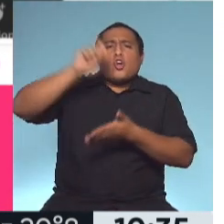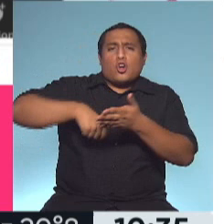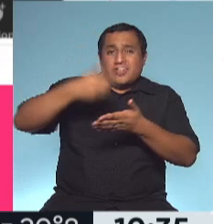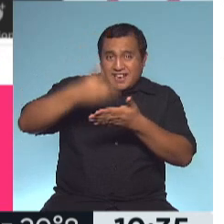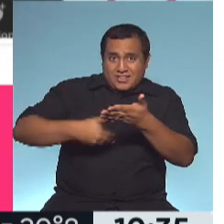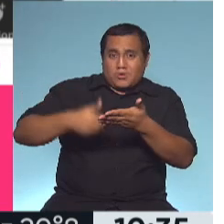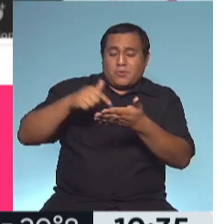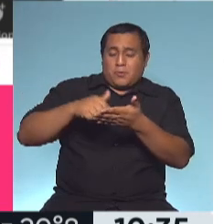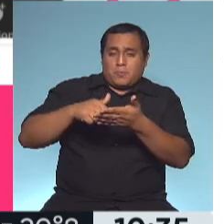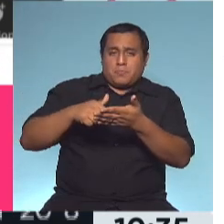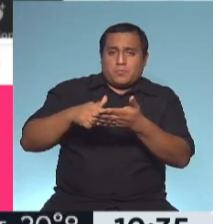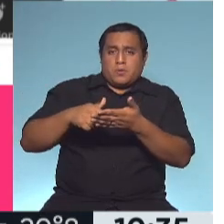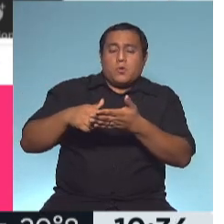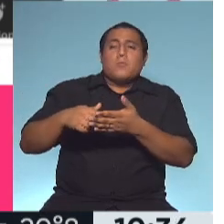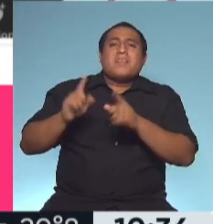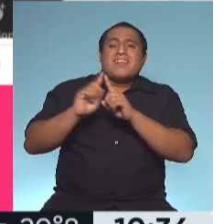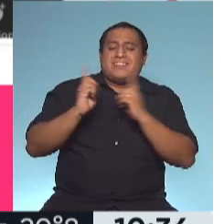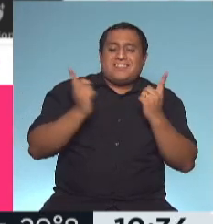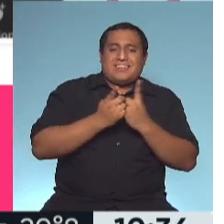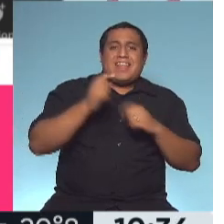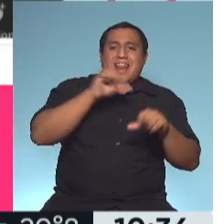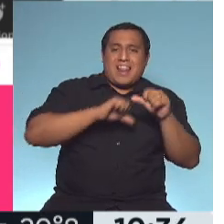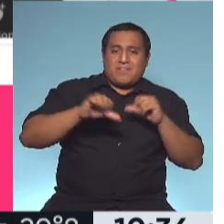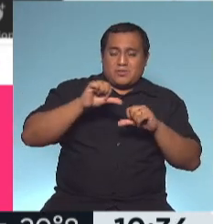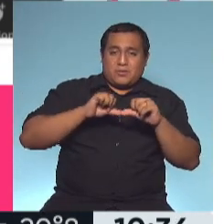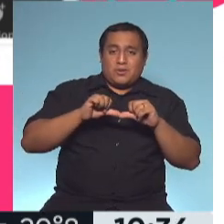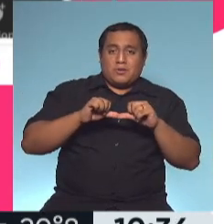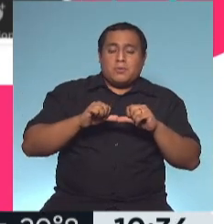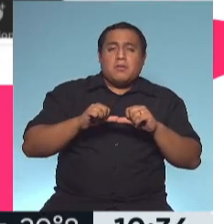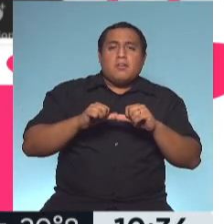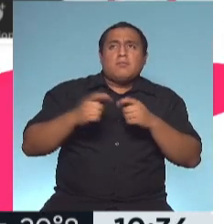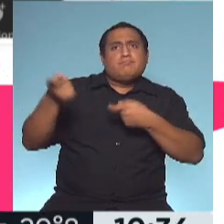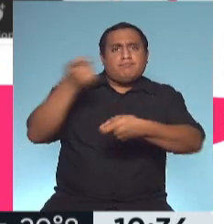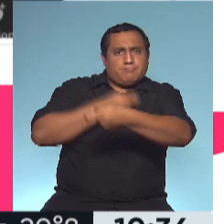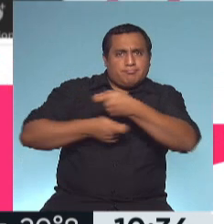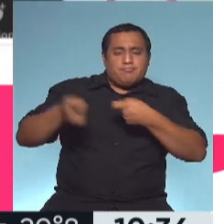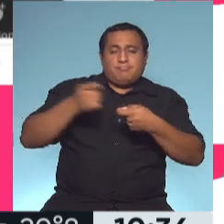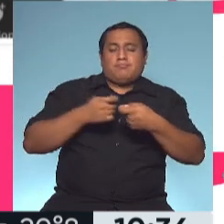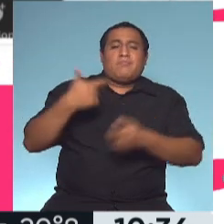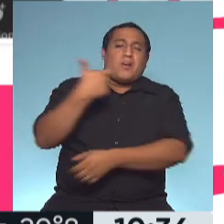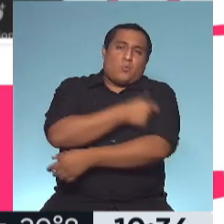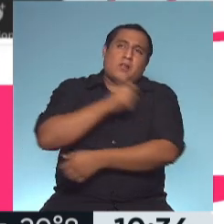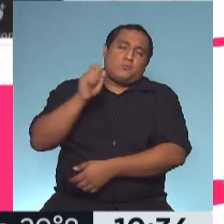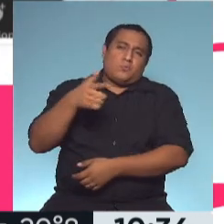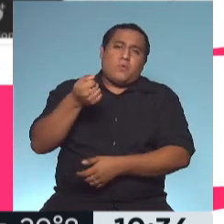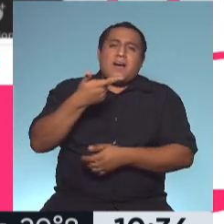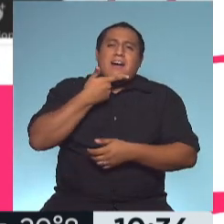Fundación Slim y con el laboratorio que comercializa la vacuna de Oxford-AstraZeneca,